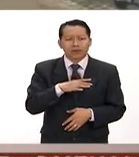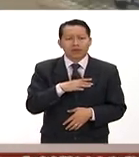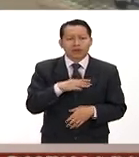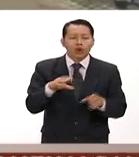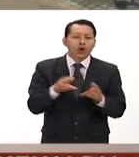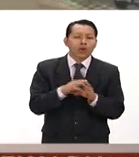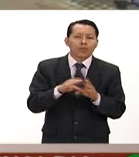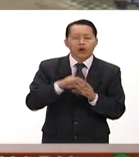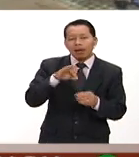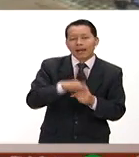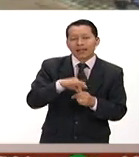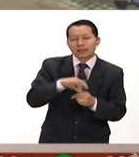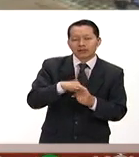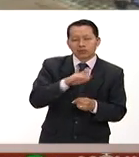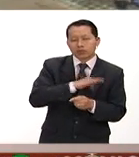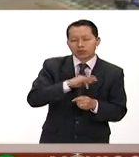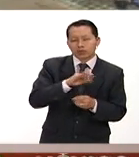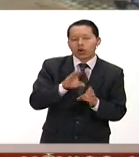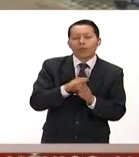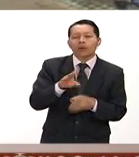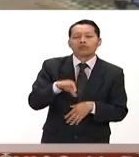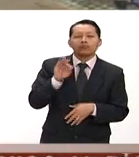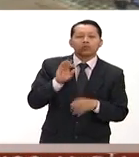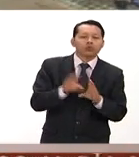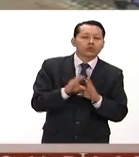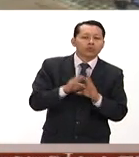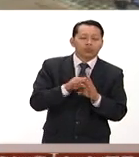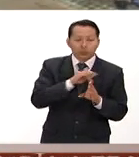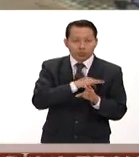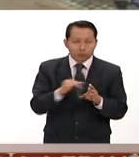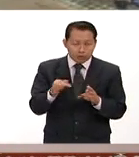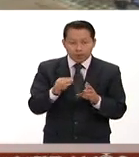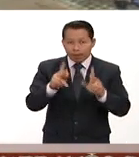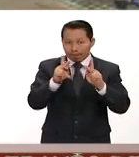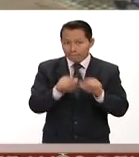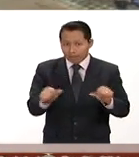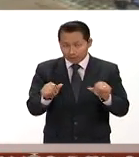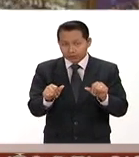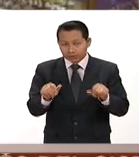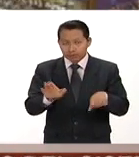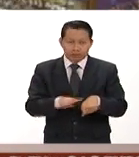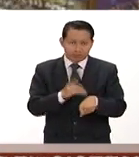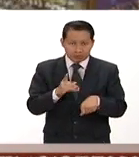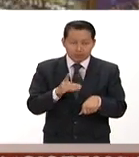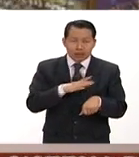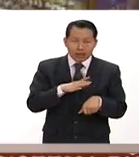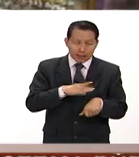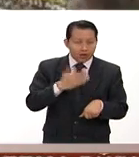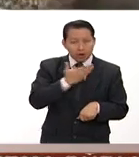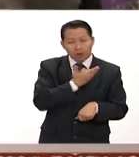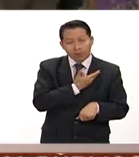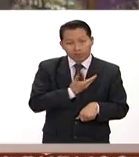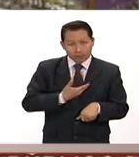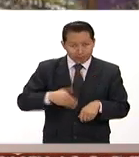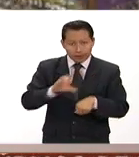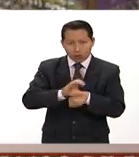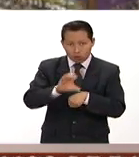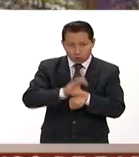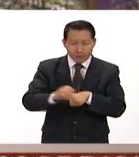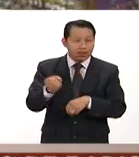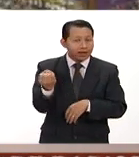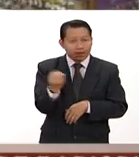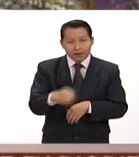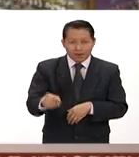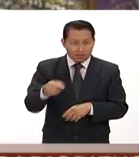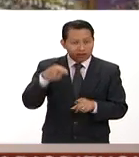elección él fue elegido y fue elegido con la bandera de la paz y constitucionalmente todos los presidentes en Colombia están obligados a